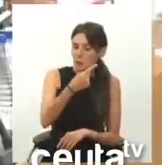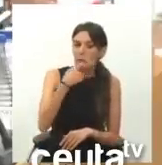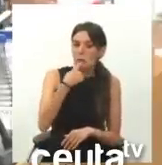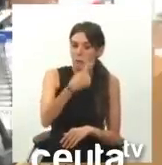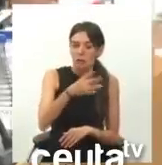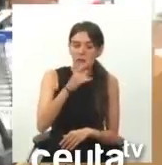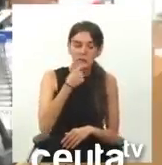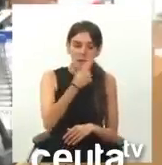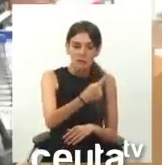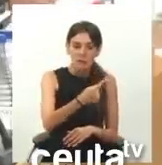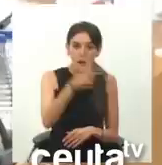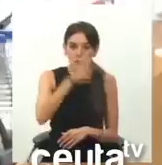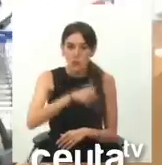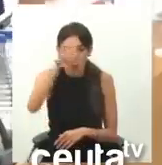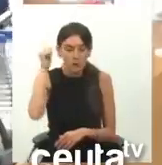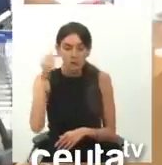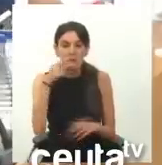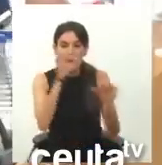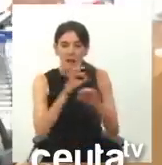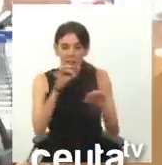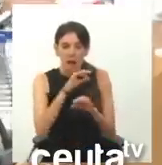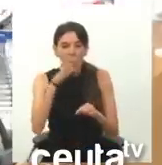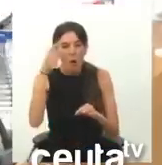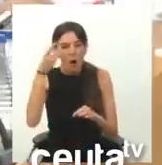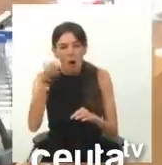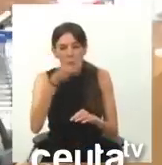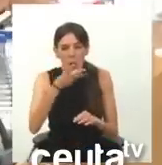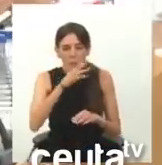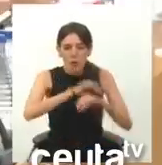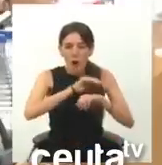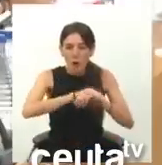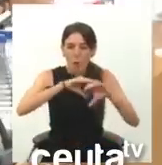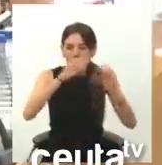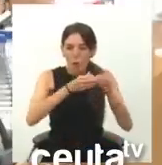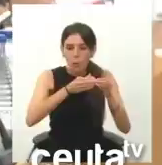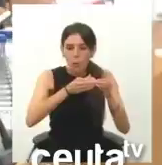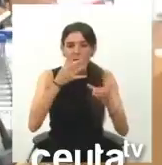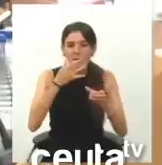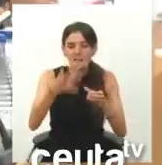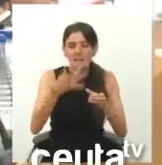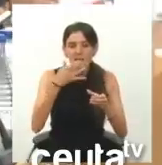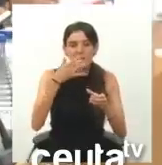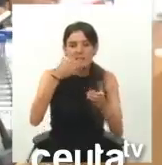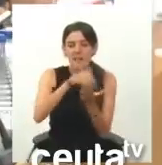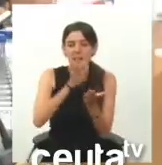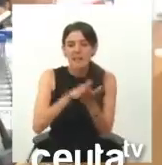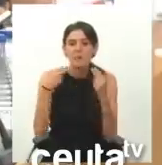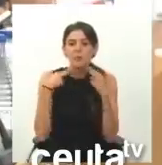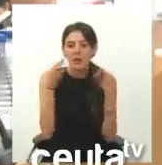Échele usted en cara algo al señor Gutiérrez, o es que ya se están planeando ir en la misma electoral, vaya a ser que usted se quede sin ese acta de diputado.